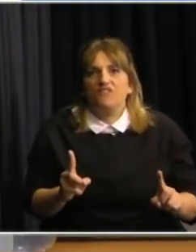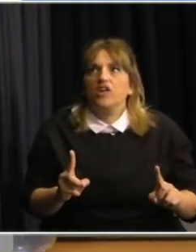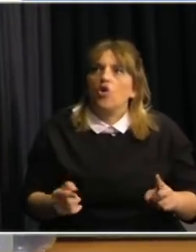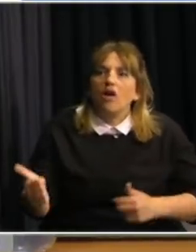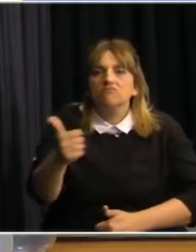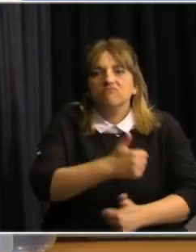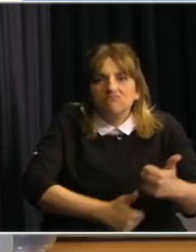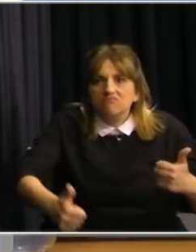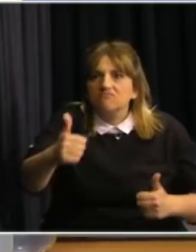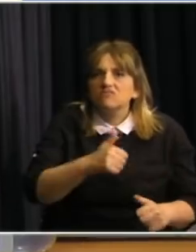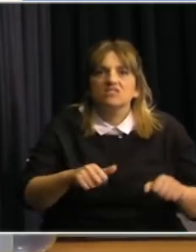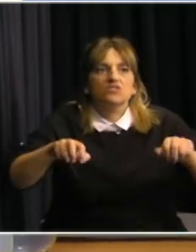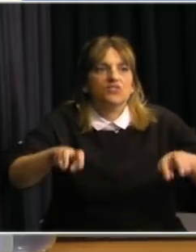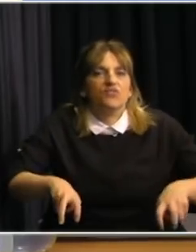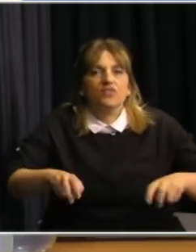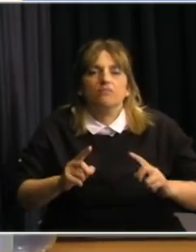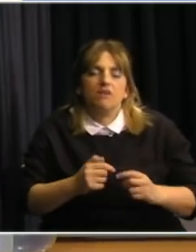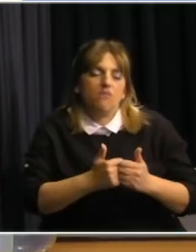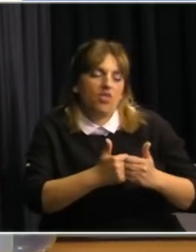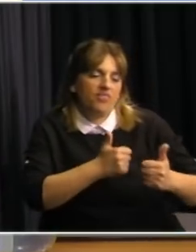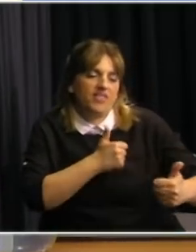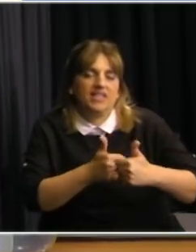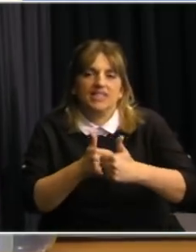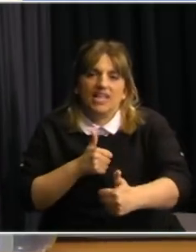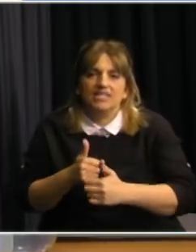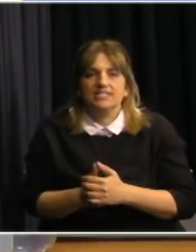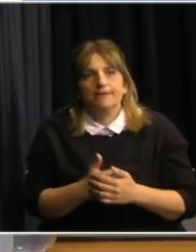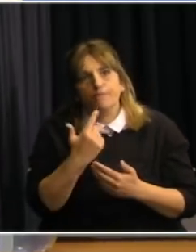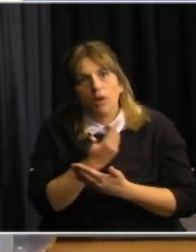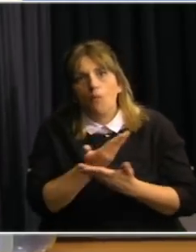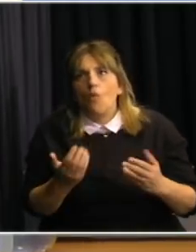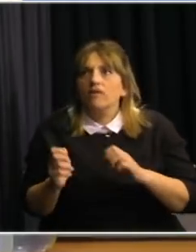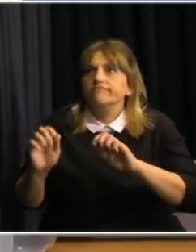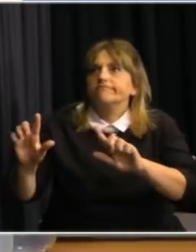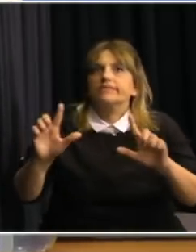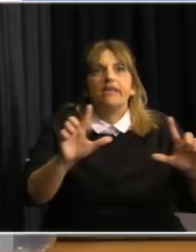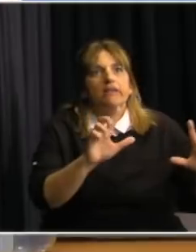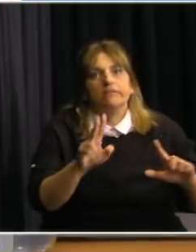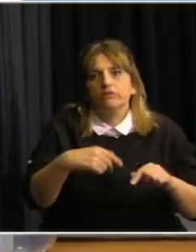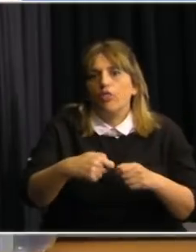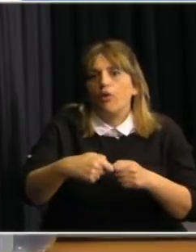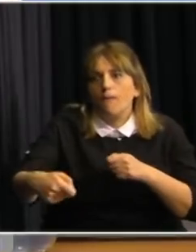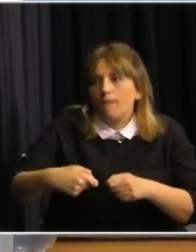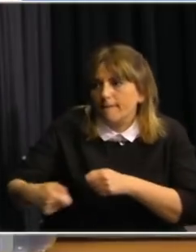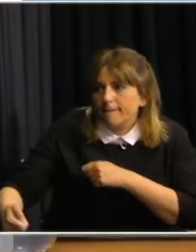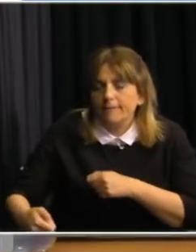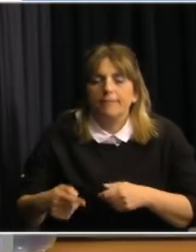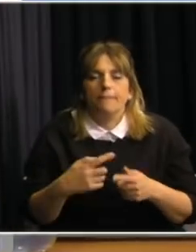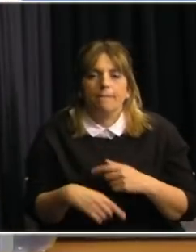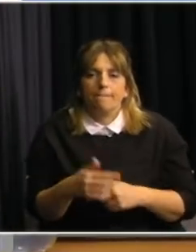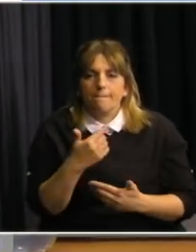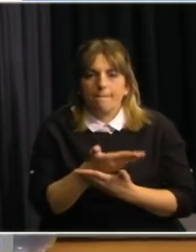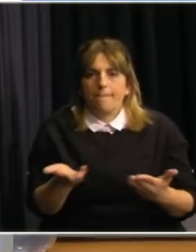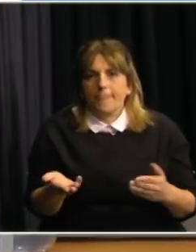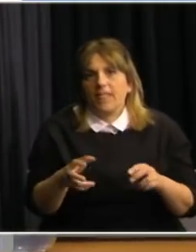movilidad dentro del concierto mantener la distancia poner buena señalización para que la gente sepa cuánto es la distancia adecuada ordenar la